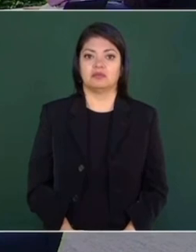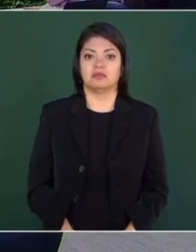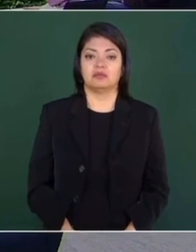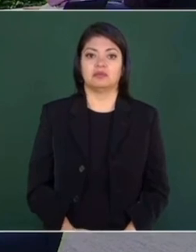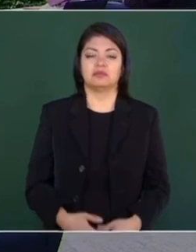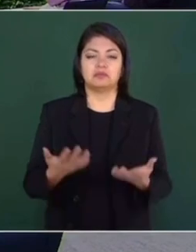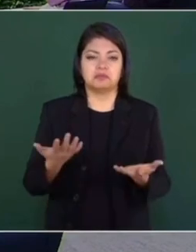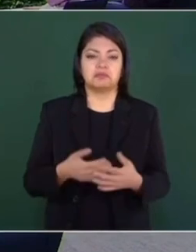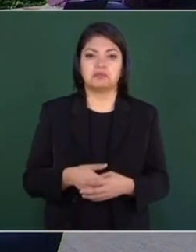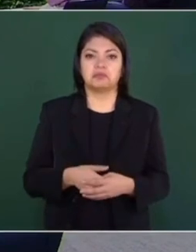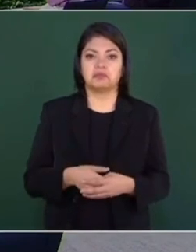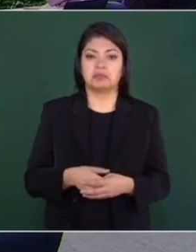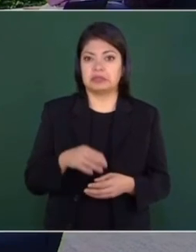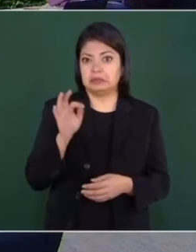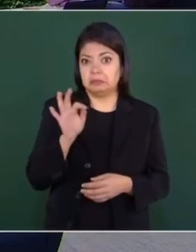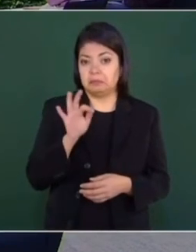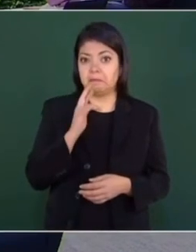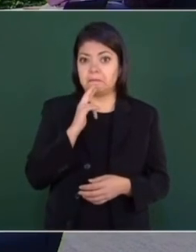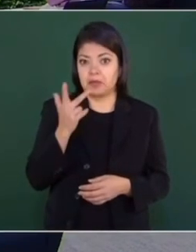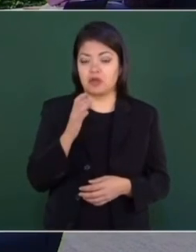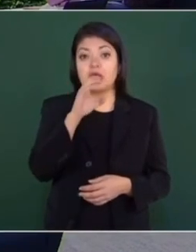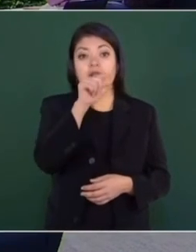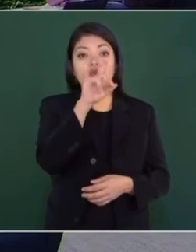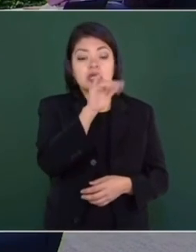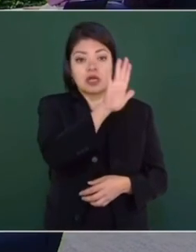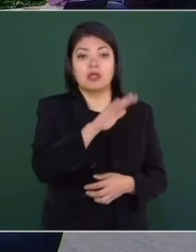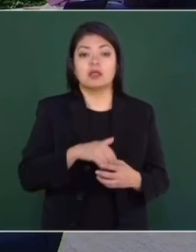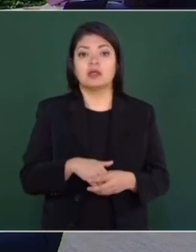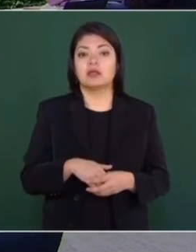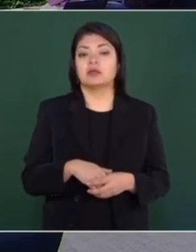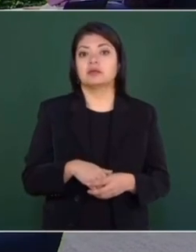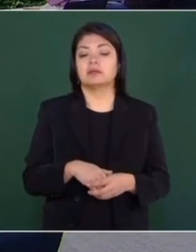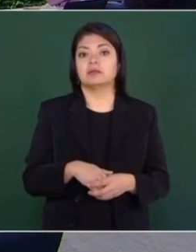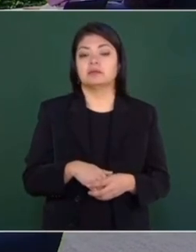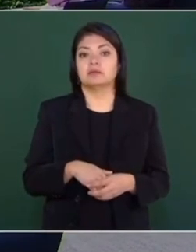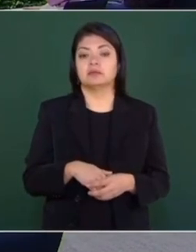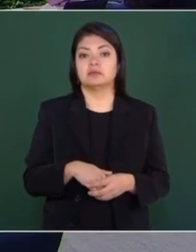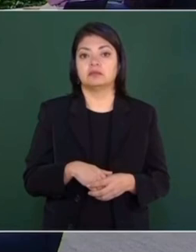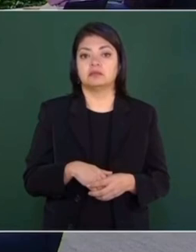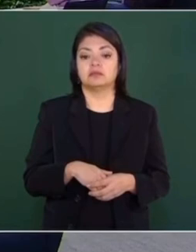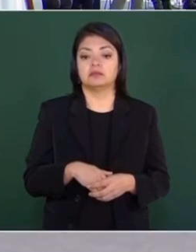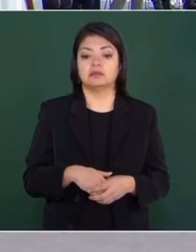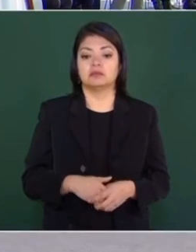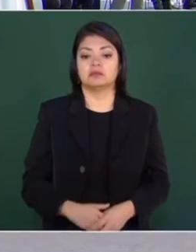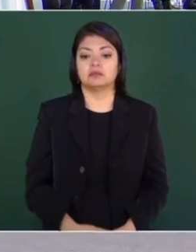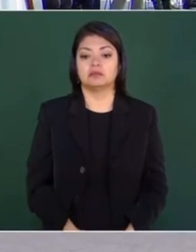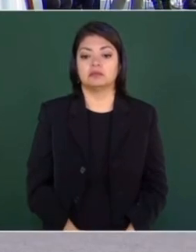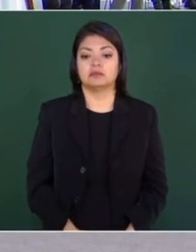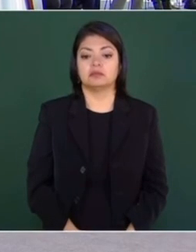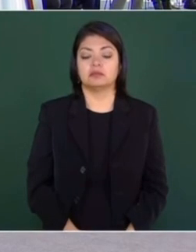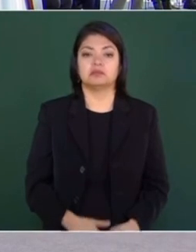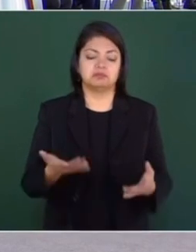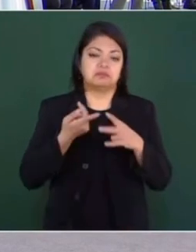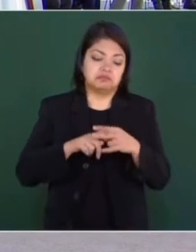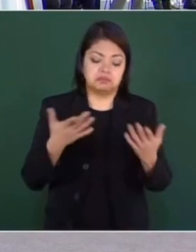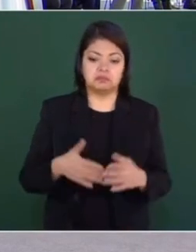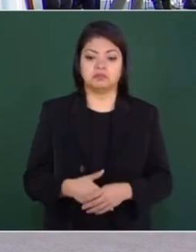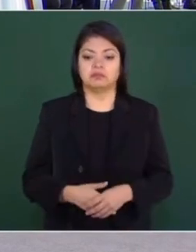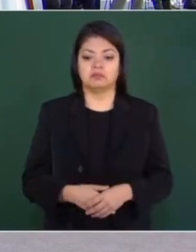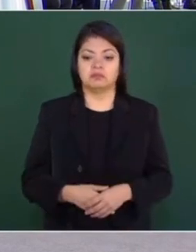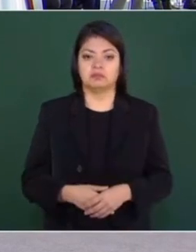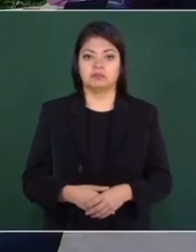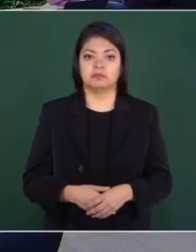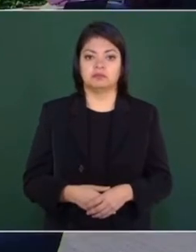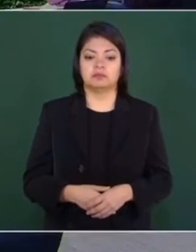Si te parece, si les parece, Claudia, vamos a iniciar. Bueno,